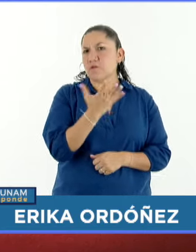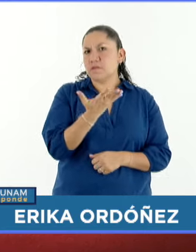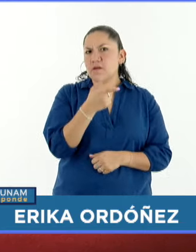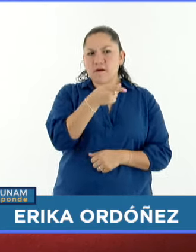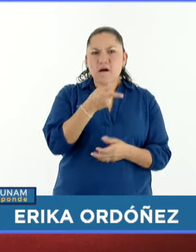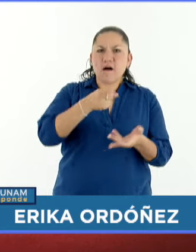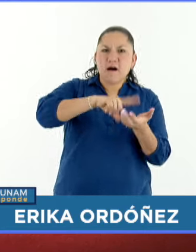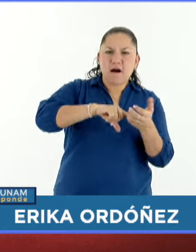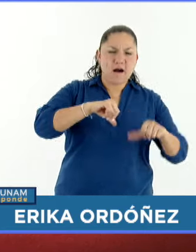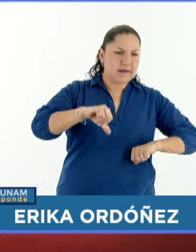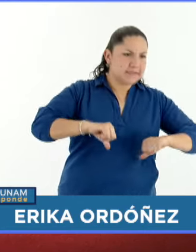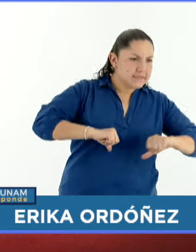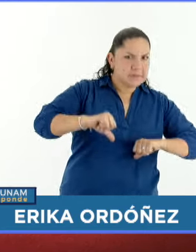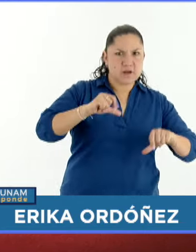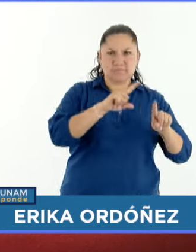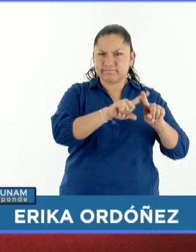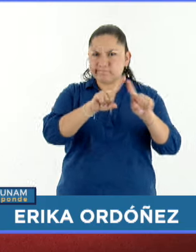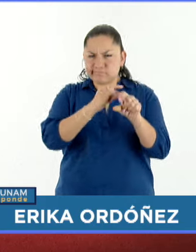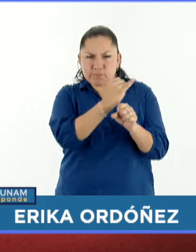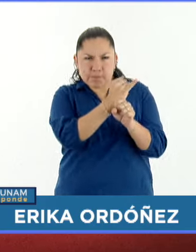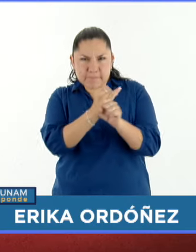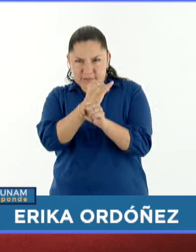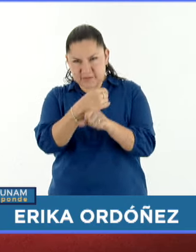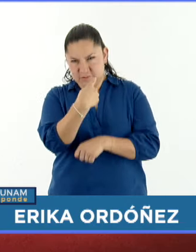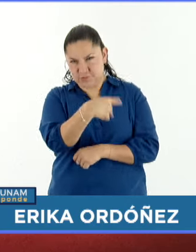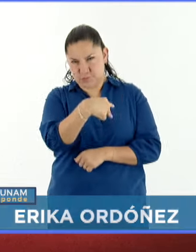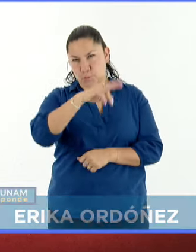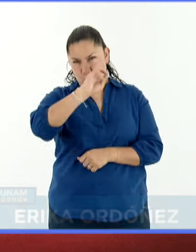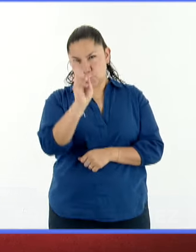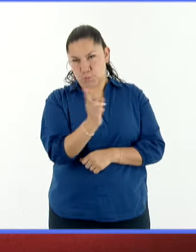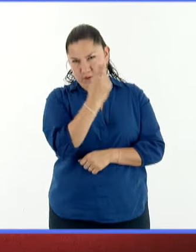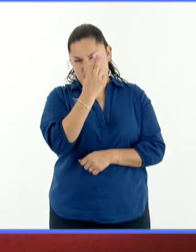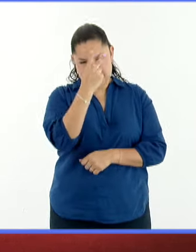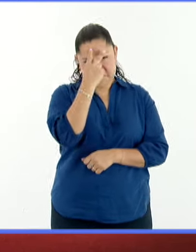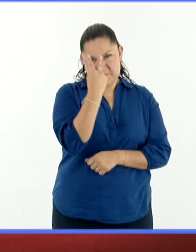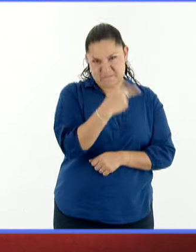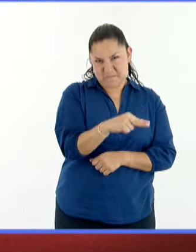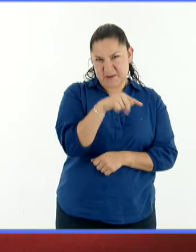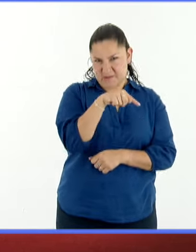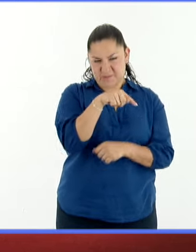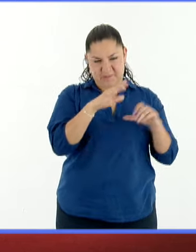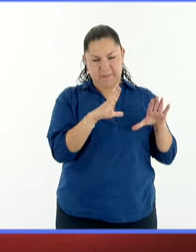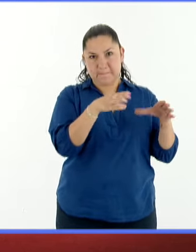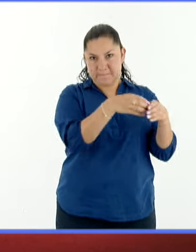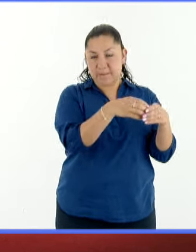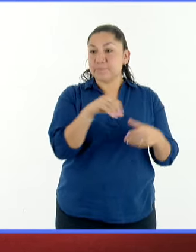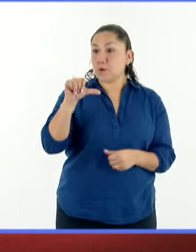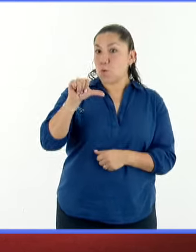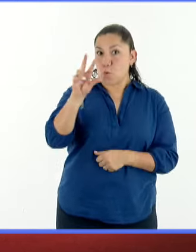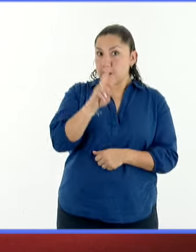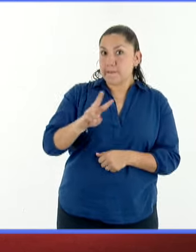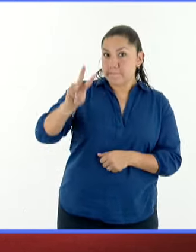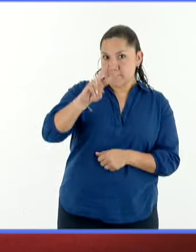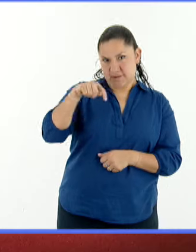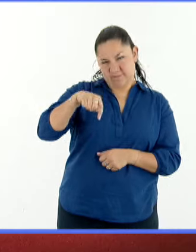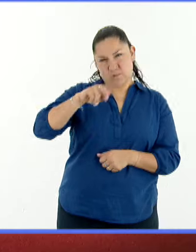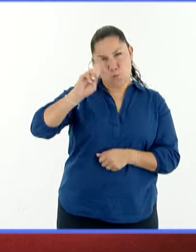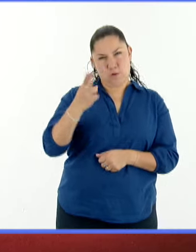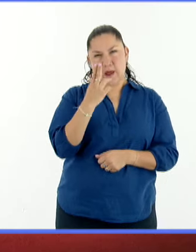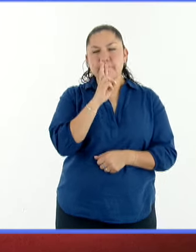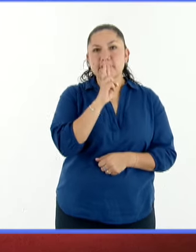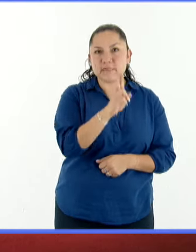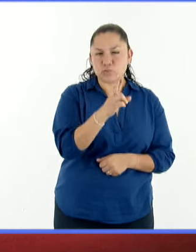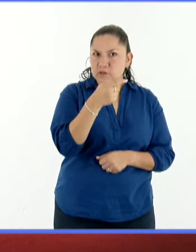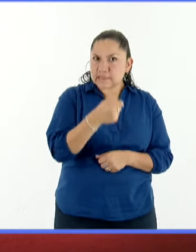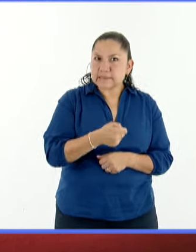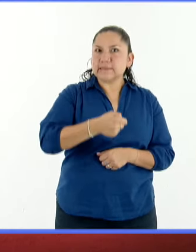conocimiento que se generan al interior de nuestra Universidad Nacional Autónoma de México. Y hoy es viernes de estreno aquí en la UNAM Responde porque les vamos